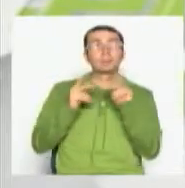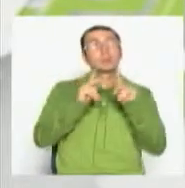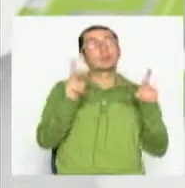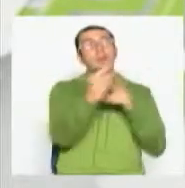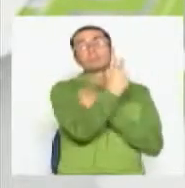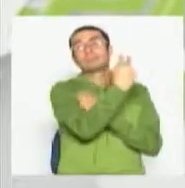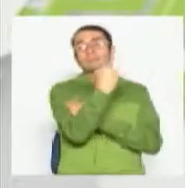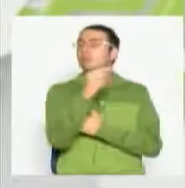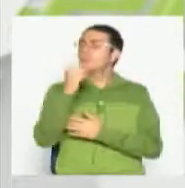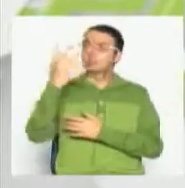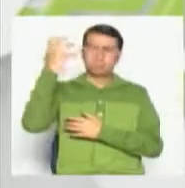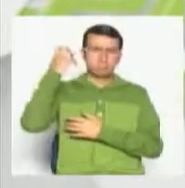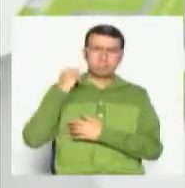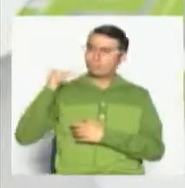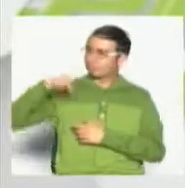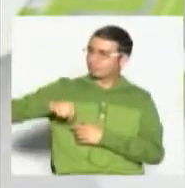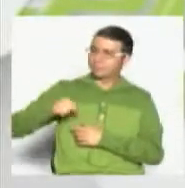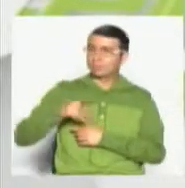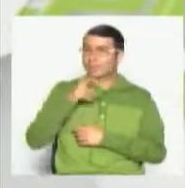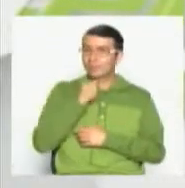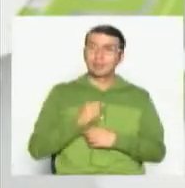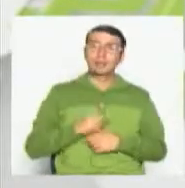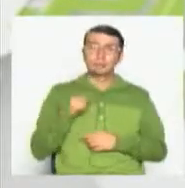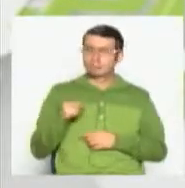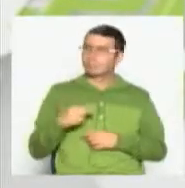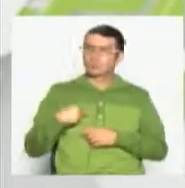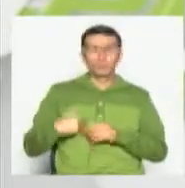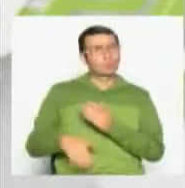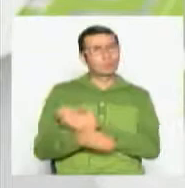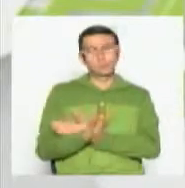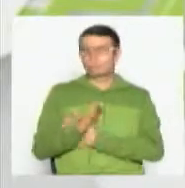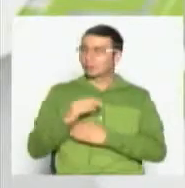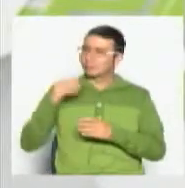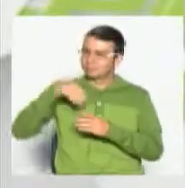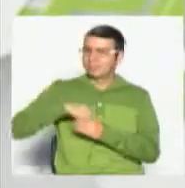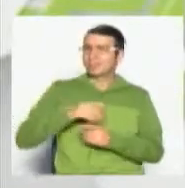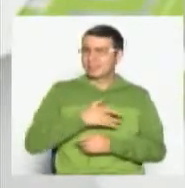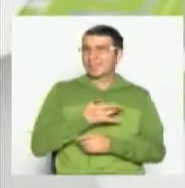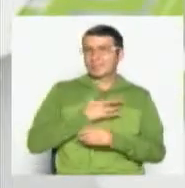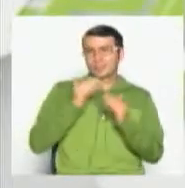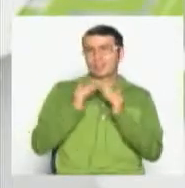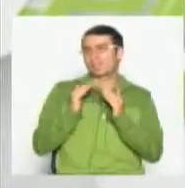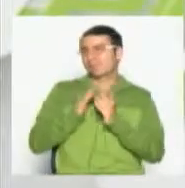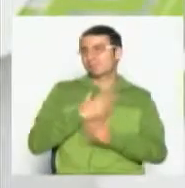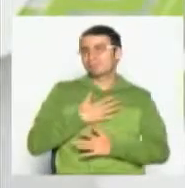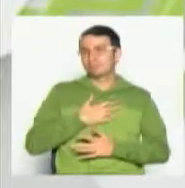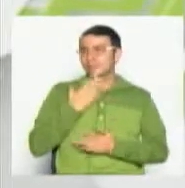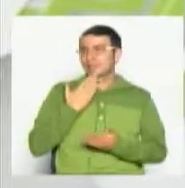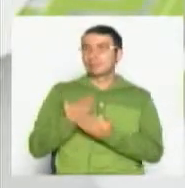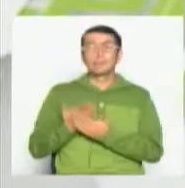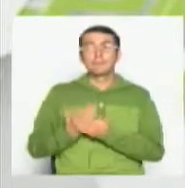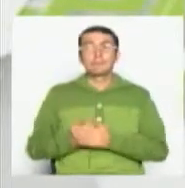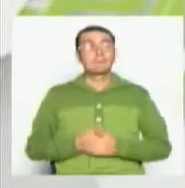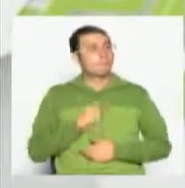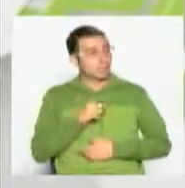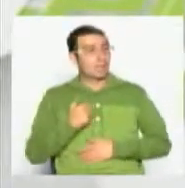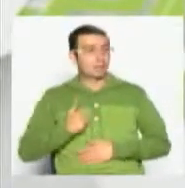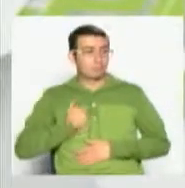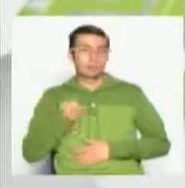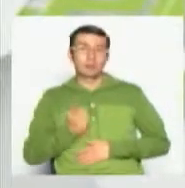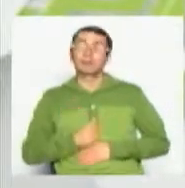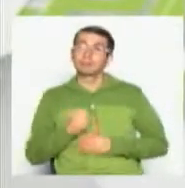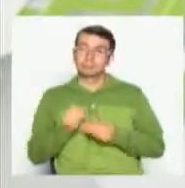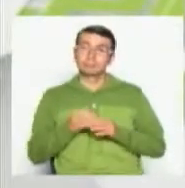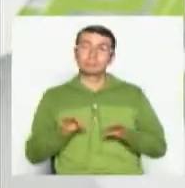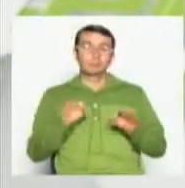tiempo no estaba aquí en mi casa porque la sigo considerando mi casa. Gracias. Bueno doctor, pues que sea esta también una oportunidad para